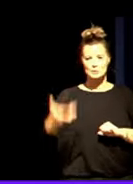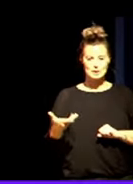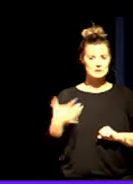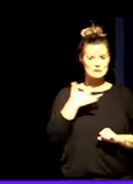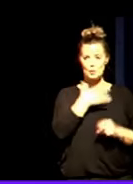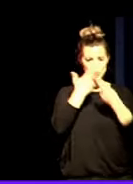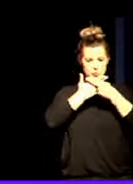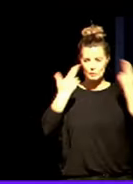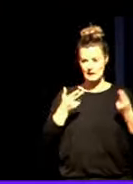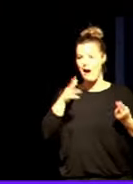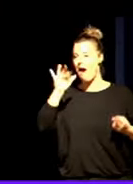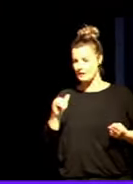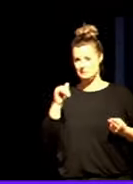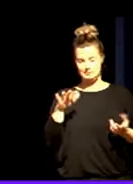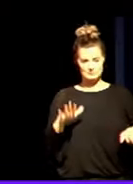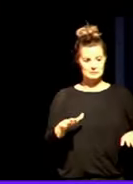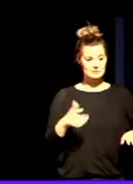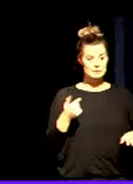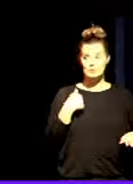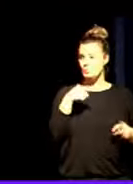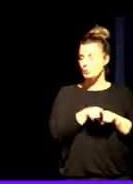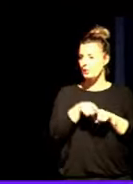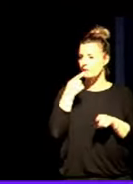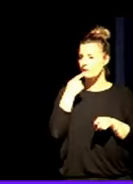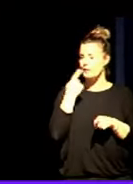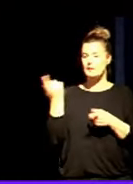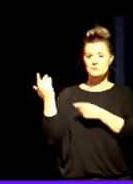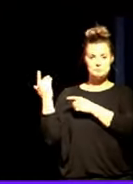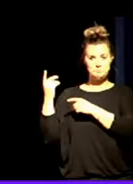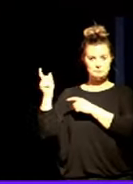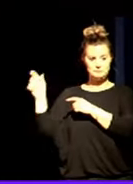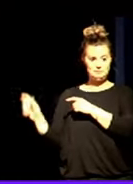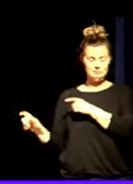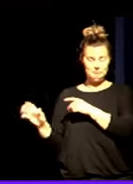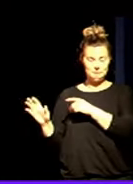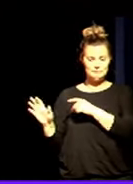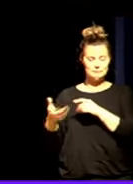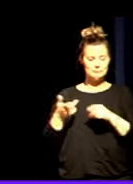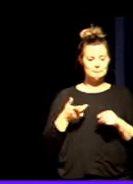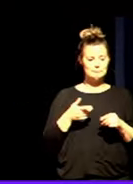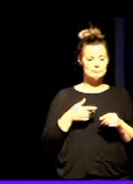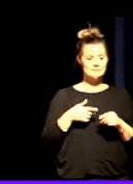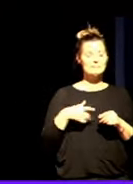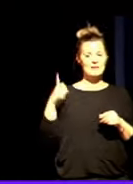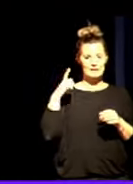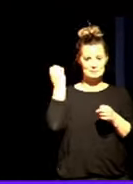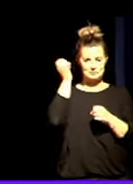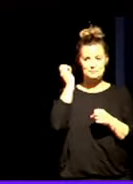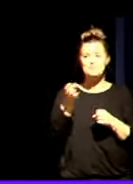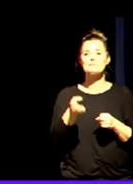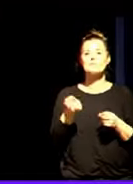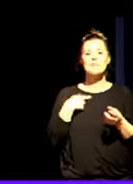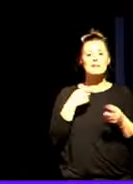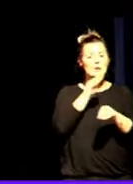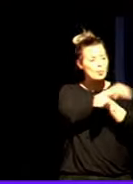y como decía ayer Boris Zirulnik un poco él hablaba de lo importante que es el cuidado del embarazo el cuidado de la